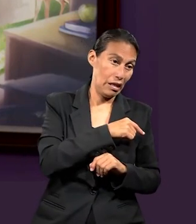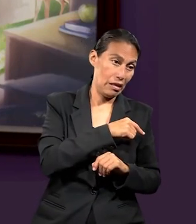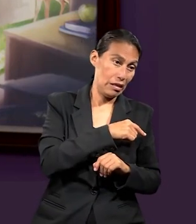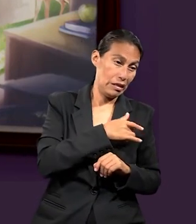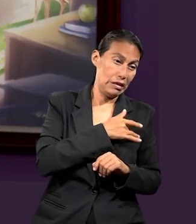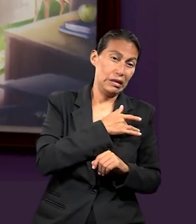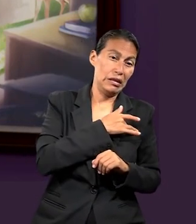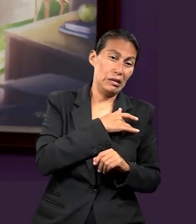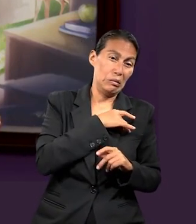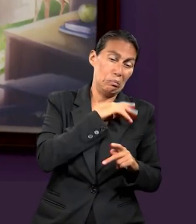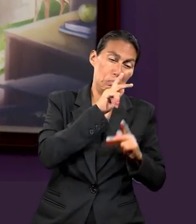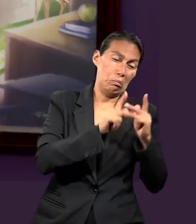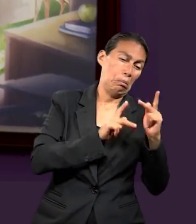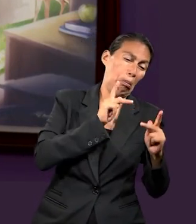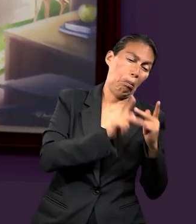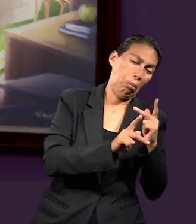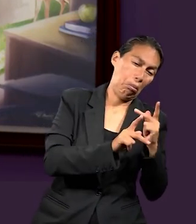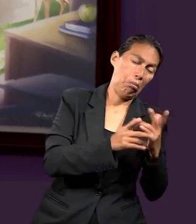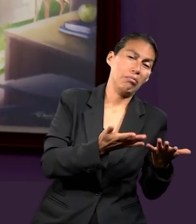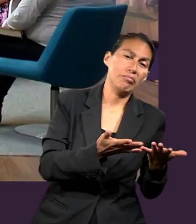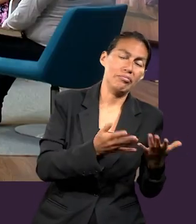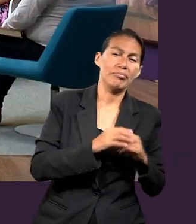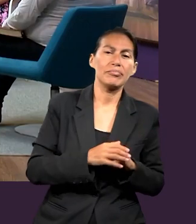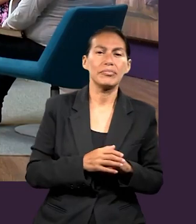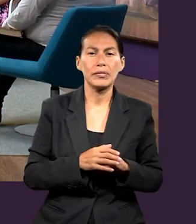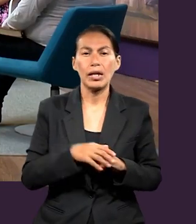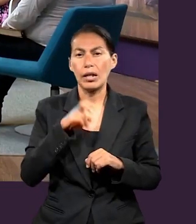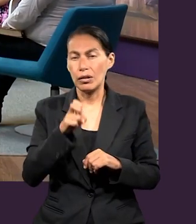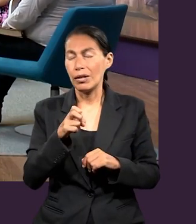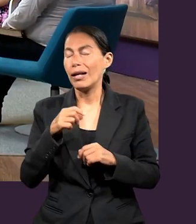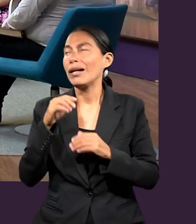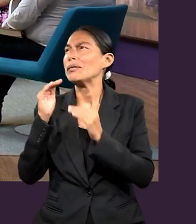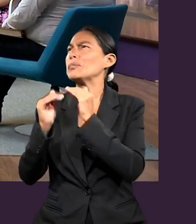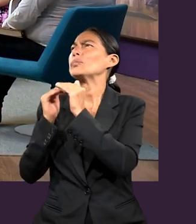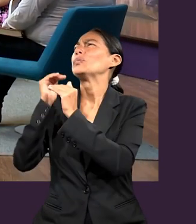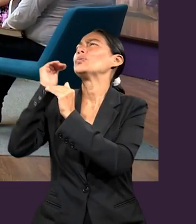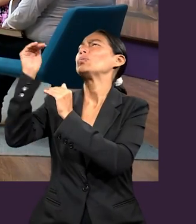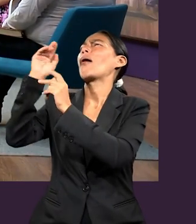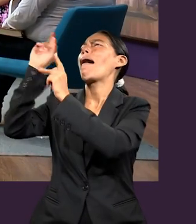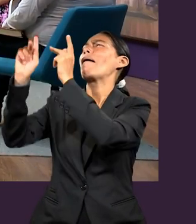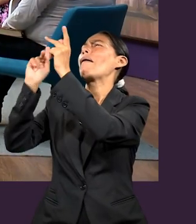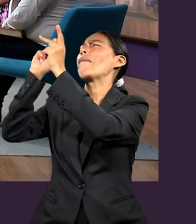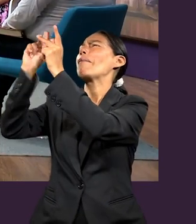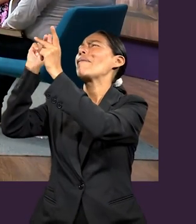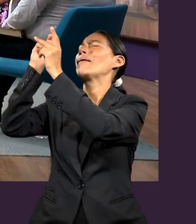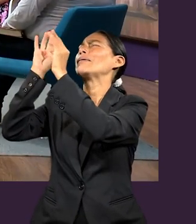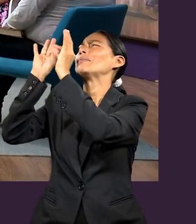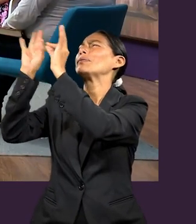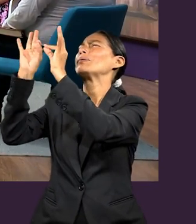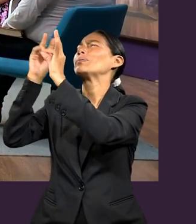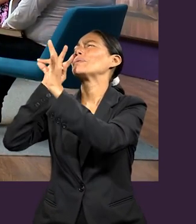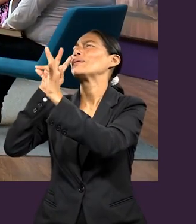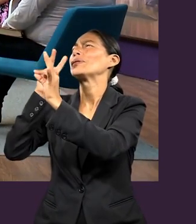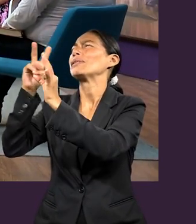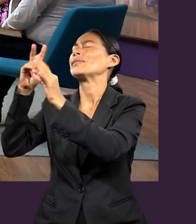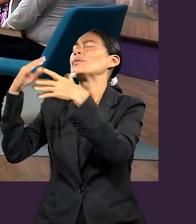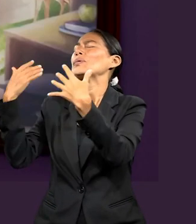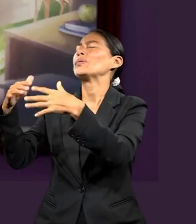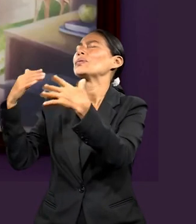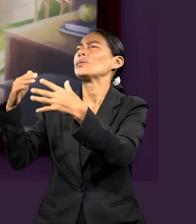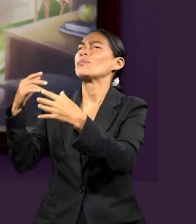identificar lo imperfecto que era. Y yo creo que solamente de esa manera es que él